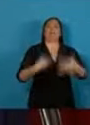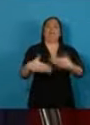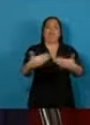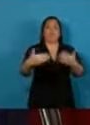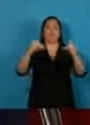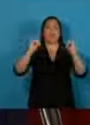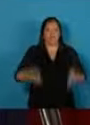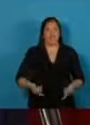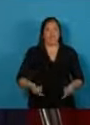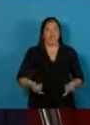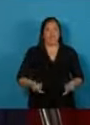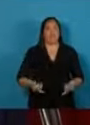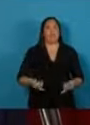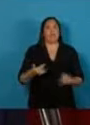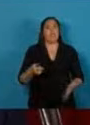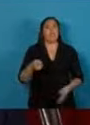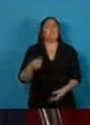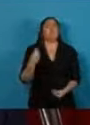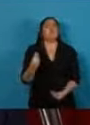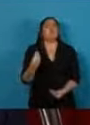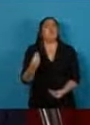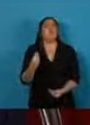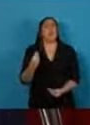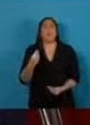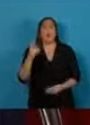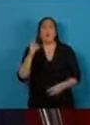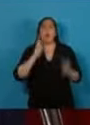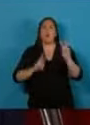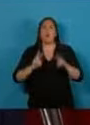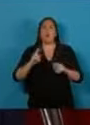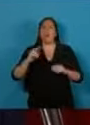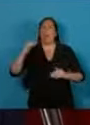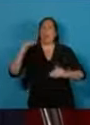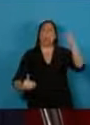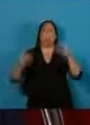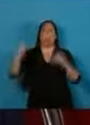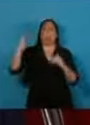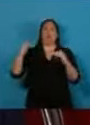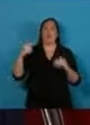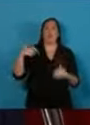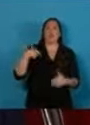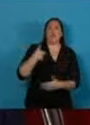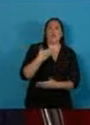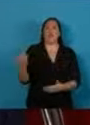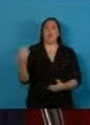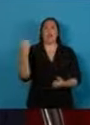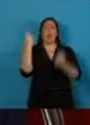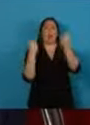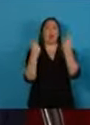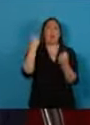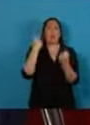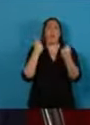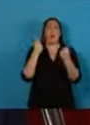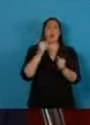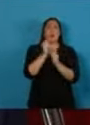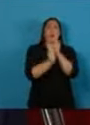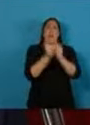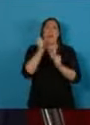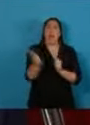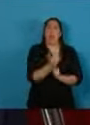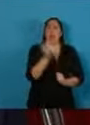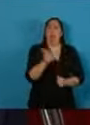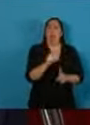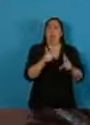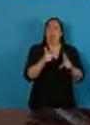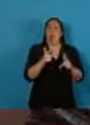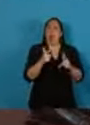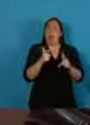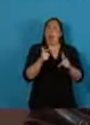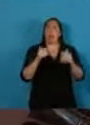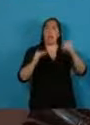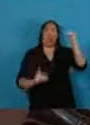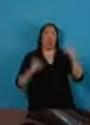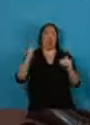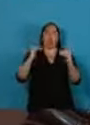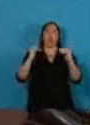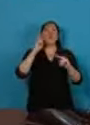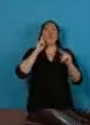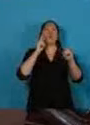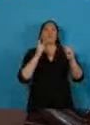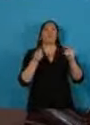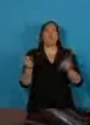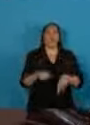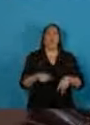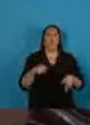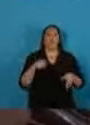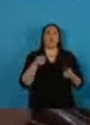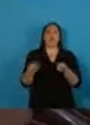nada, recuperar un conjunto de equilibrios sociales, económicos y productivos que hoy no tenemos. Es hora de